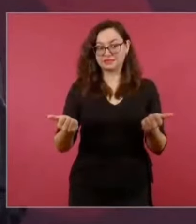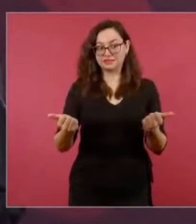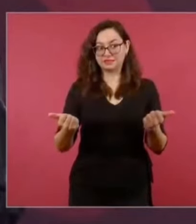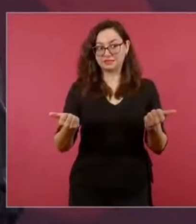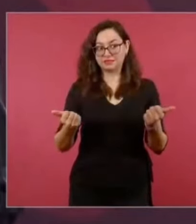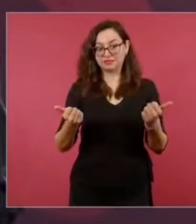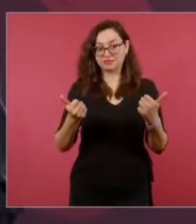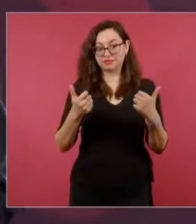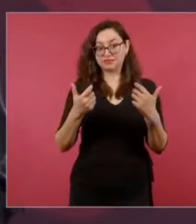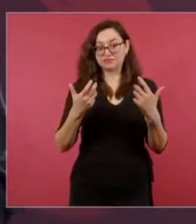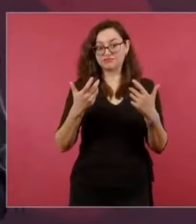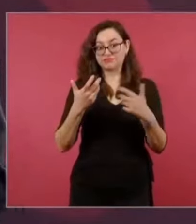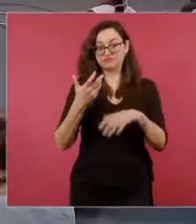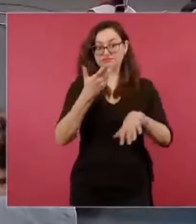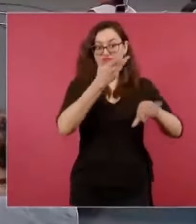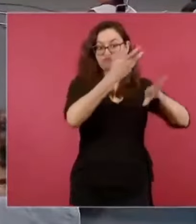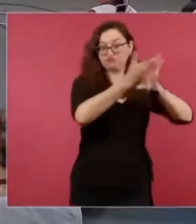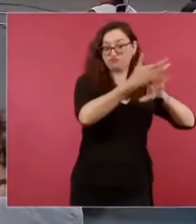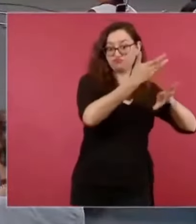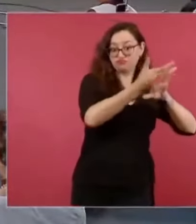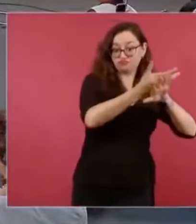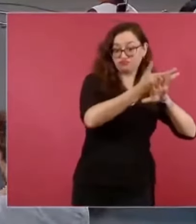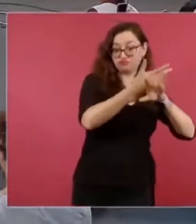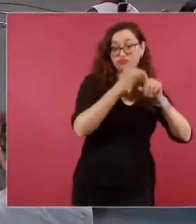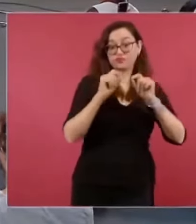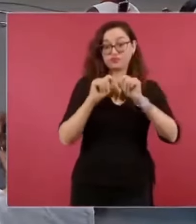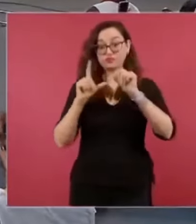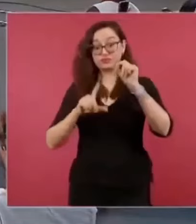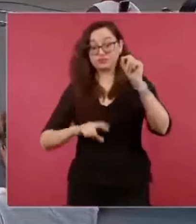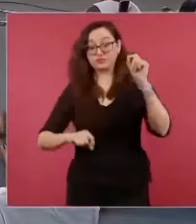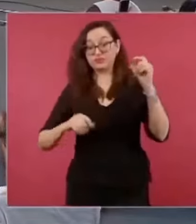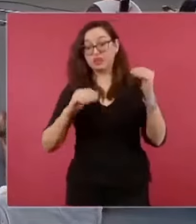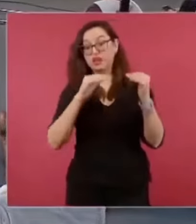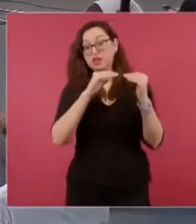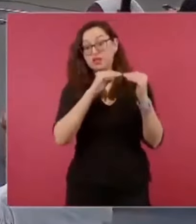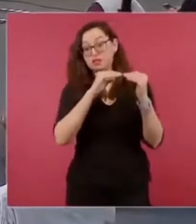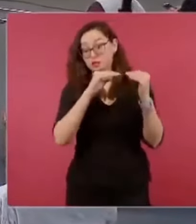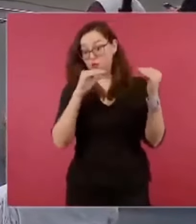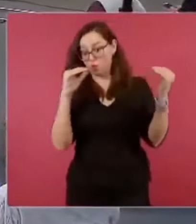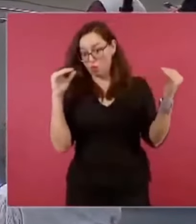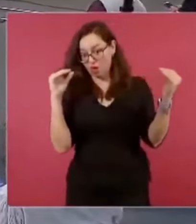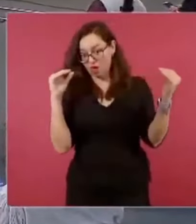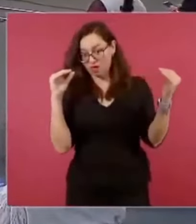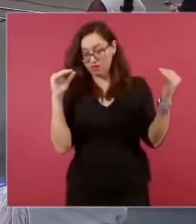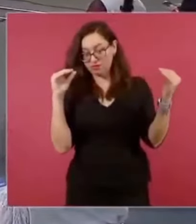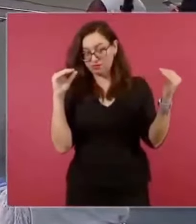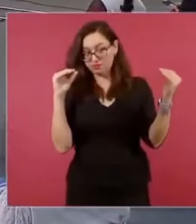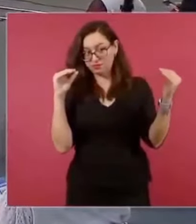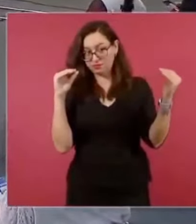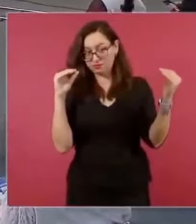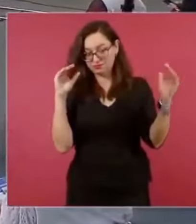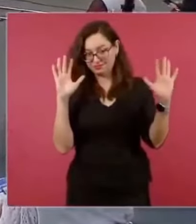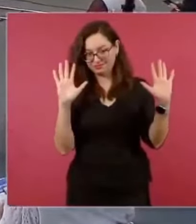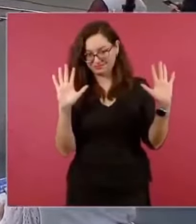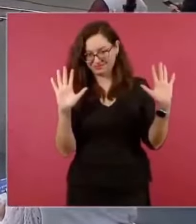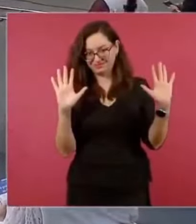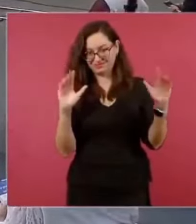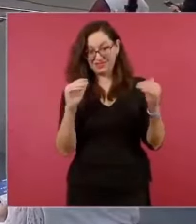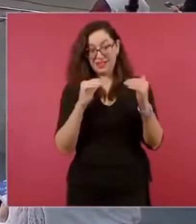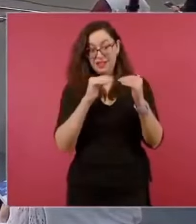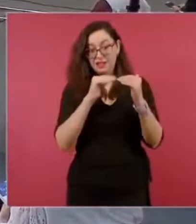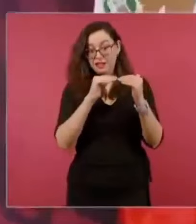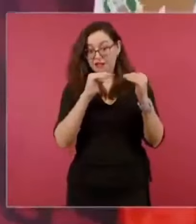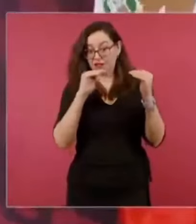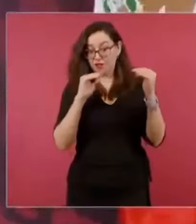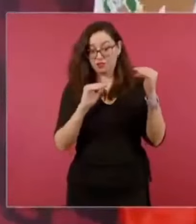colonia de ningún